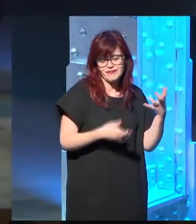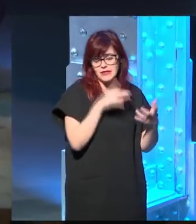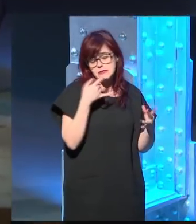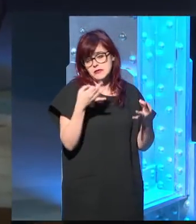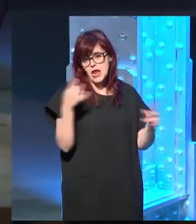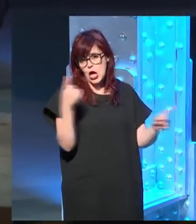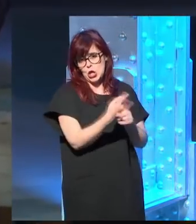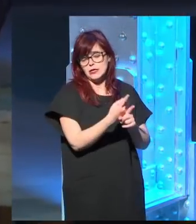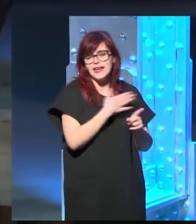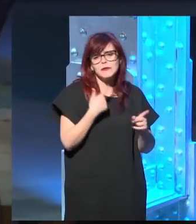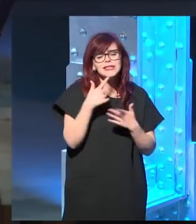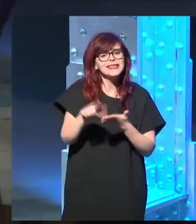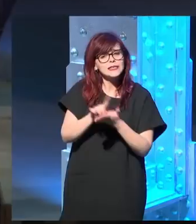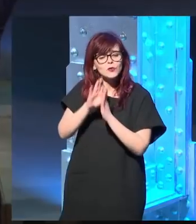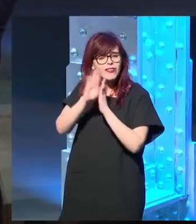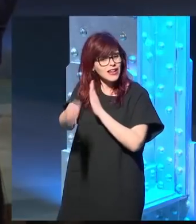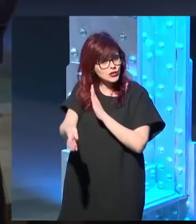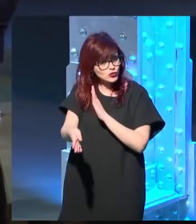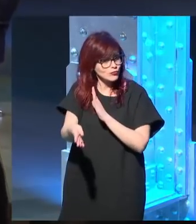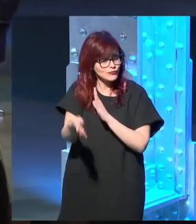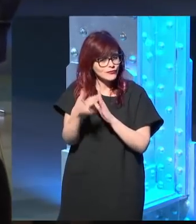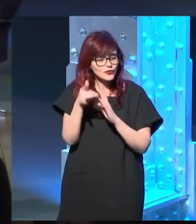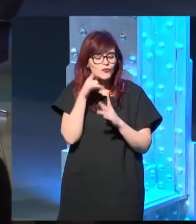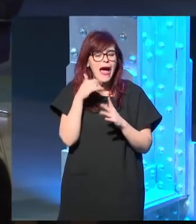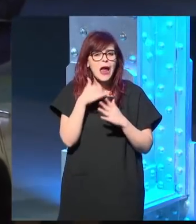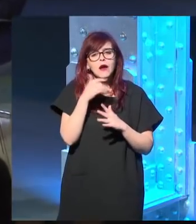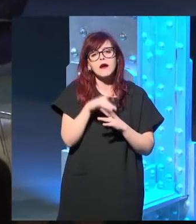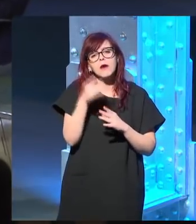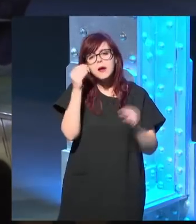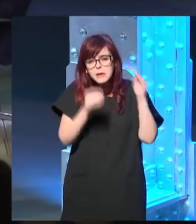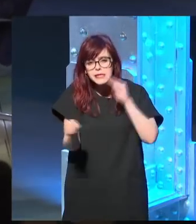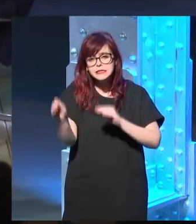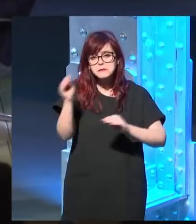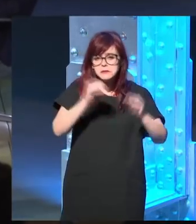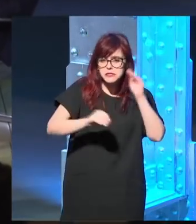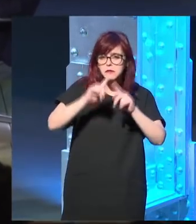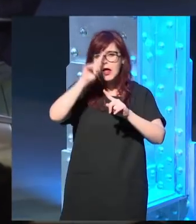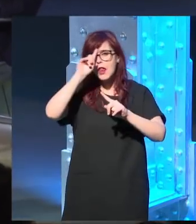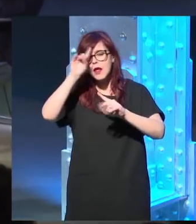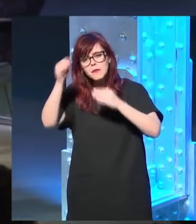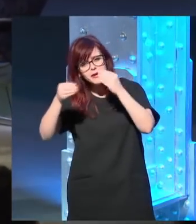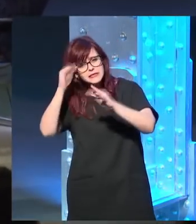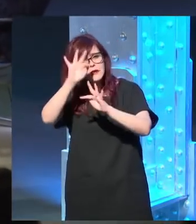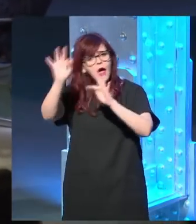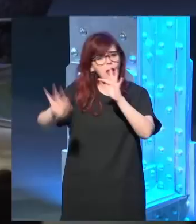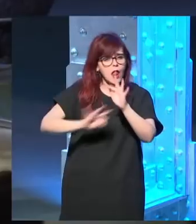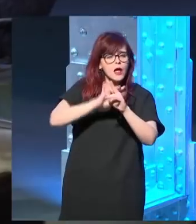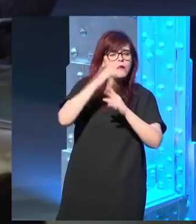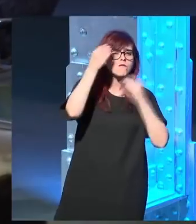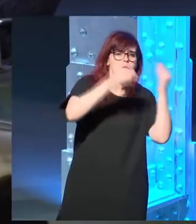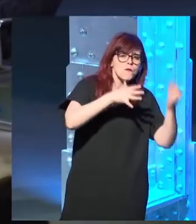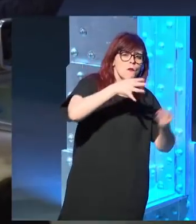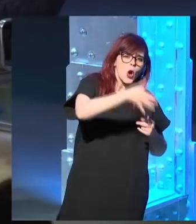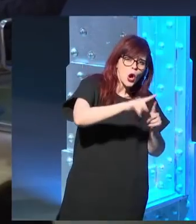vaya directamente a su, que no se muerda la cola, que no se, que no